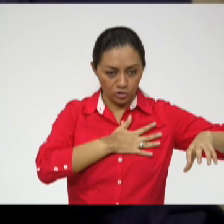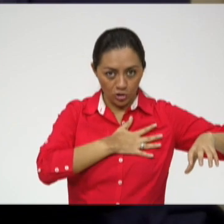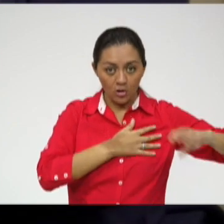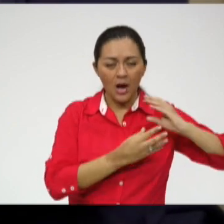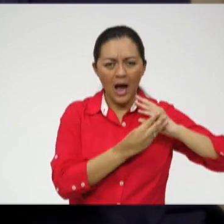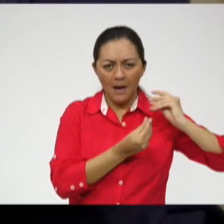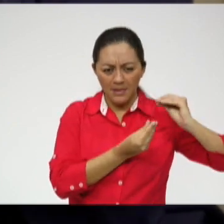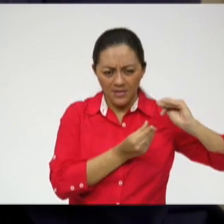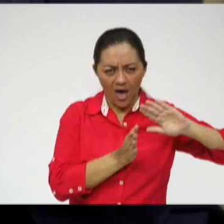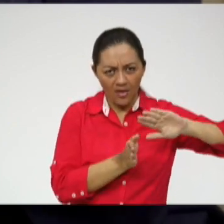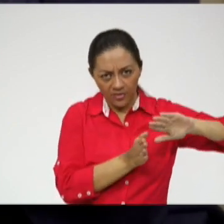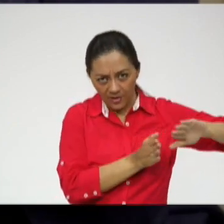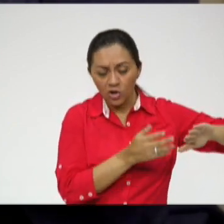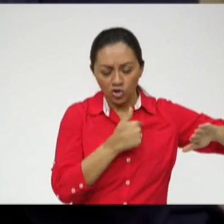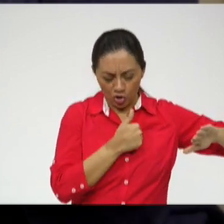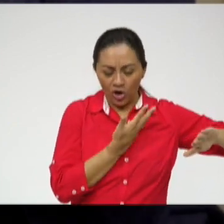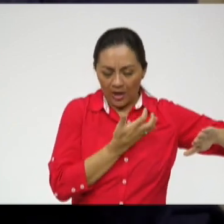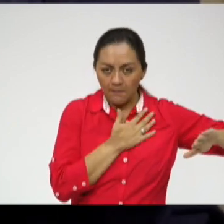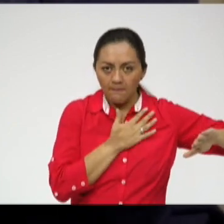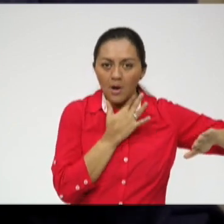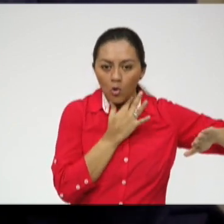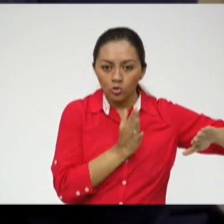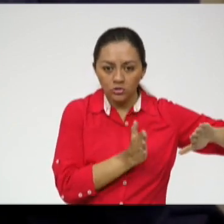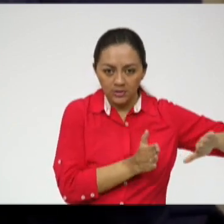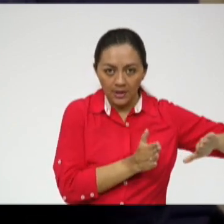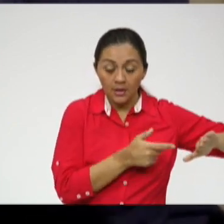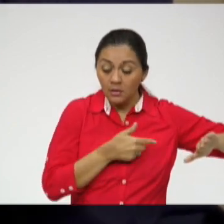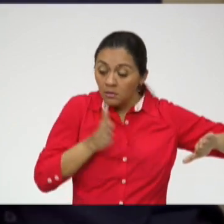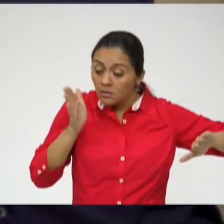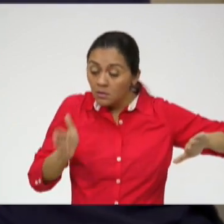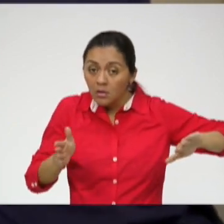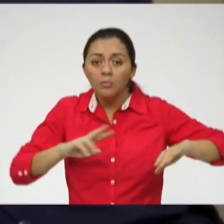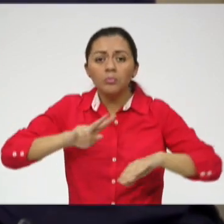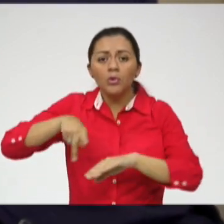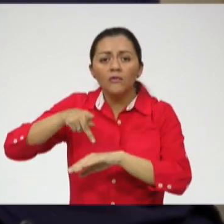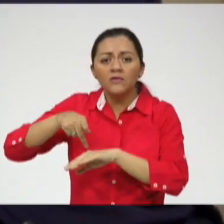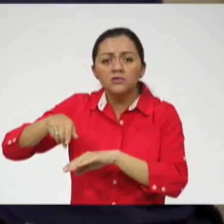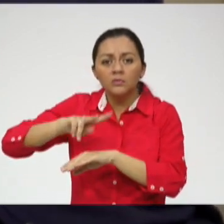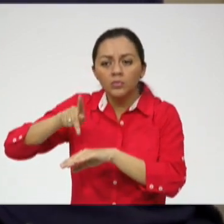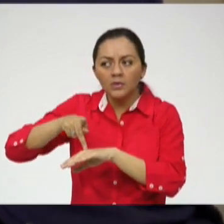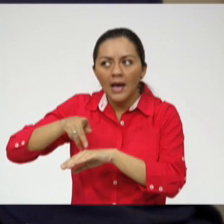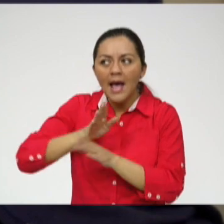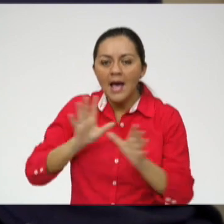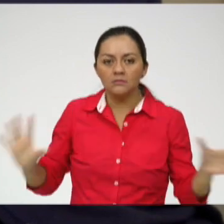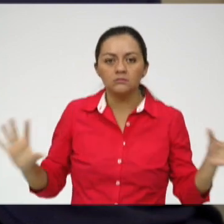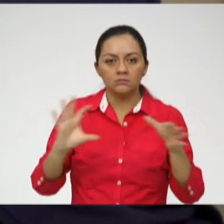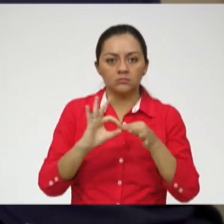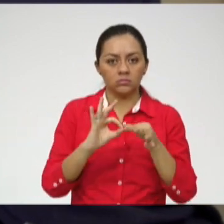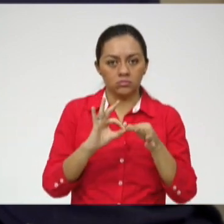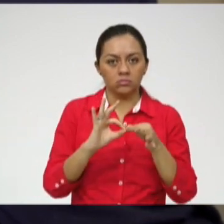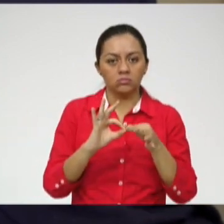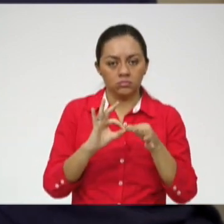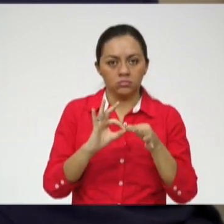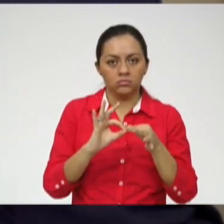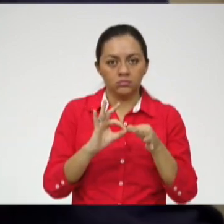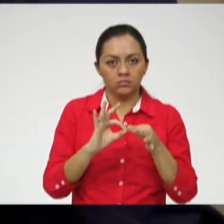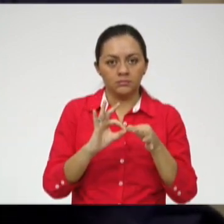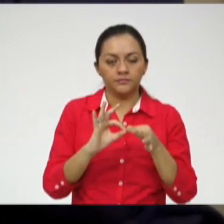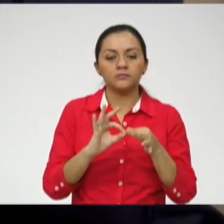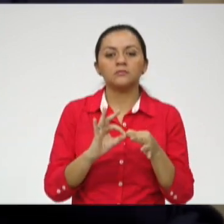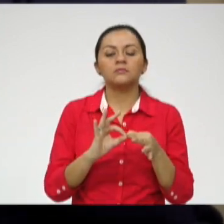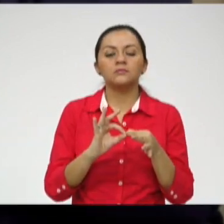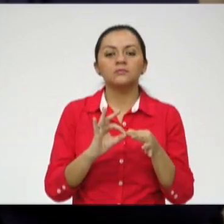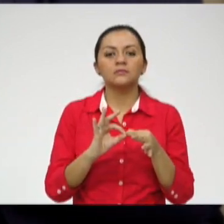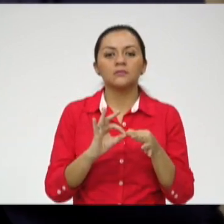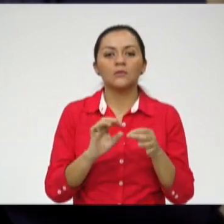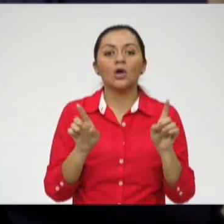tengo este interés vocacional que acá ya se conoce con este nombre y me voy a enfocar hacia eso. ¿Ya? Y nuevamente aparecen